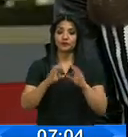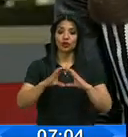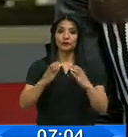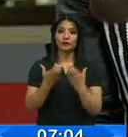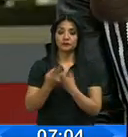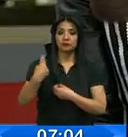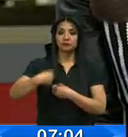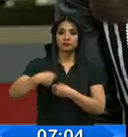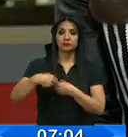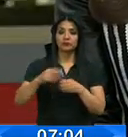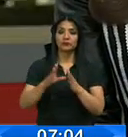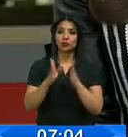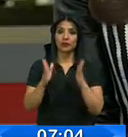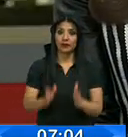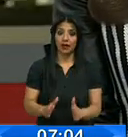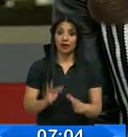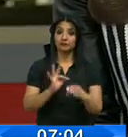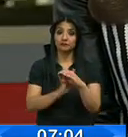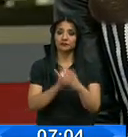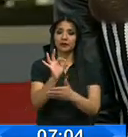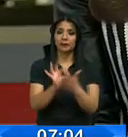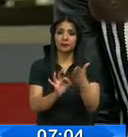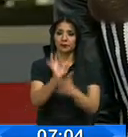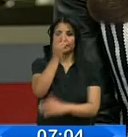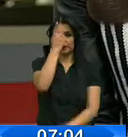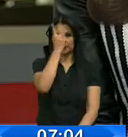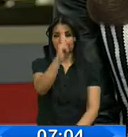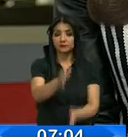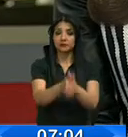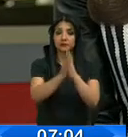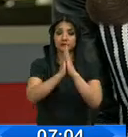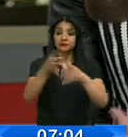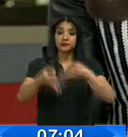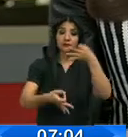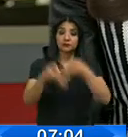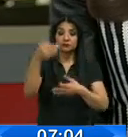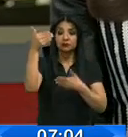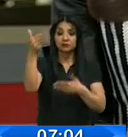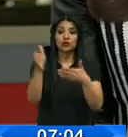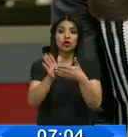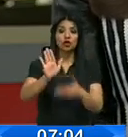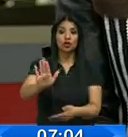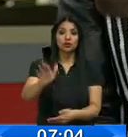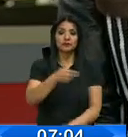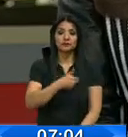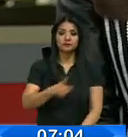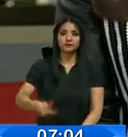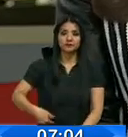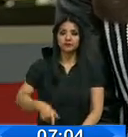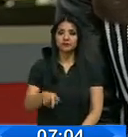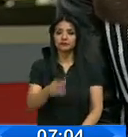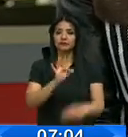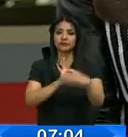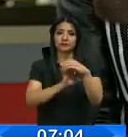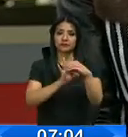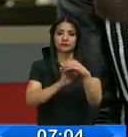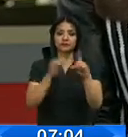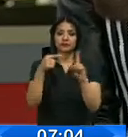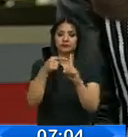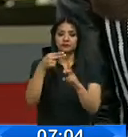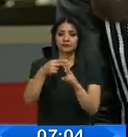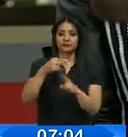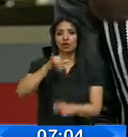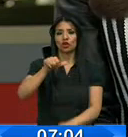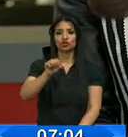Participación Ciudadana aprobó una resolución para impulsar un pedido de juicio político en contra del presidente del Consejo de Participación, José Carlos Tuárez.